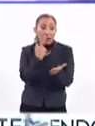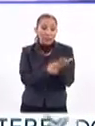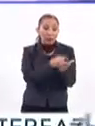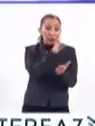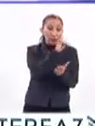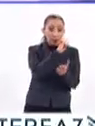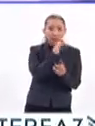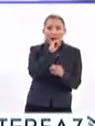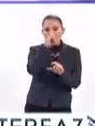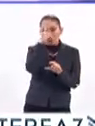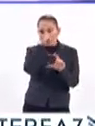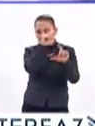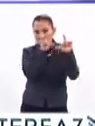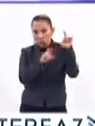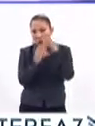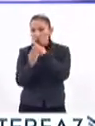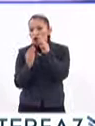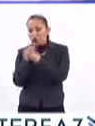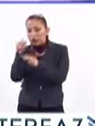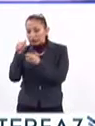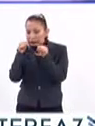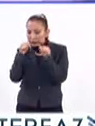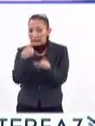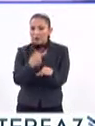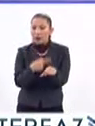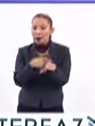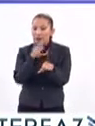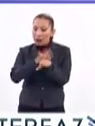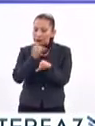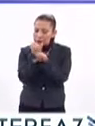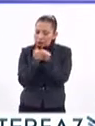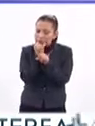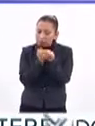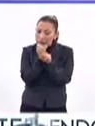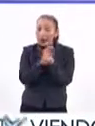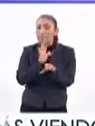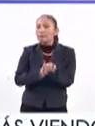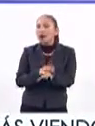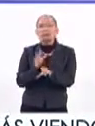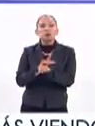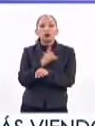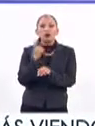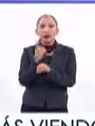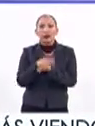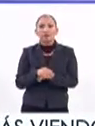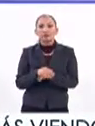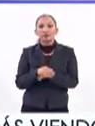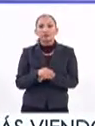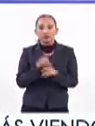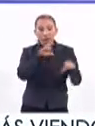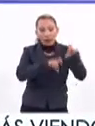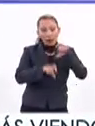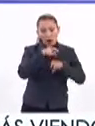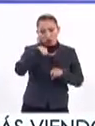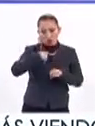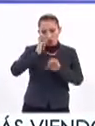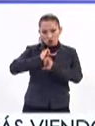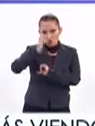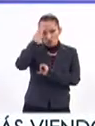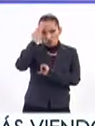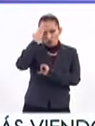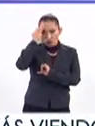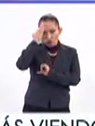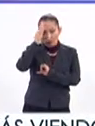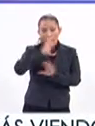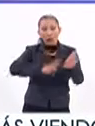instituto, sino a nivel nacional, mundial, es una de las enfermedades más estudiadas, particularmente en el laboratorio en el cual dirijo, que